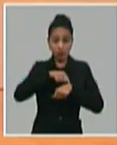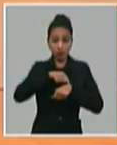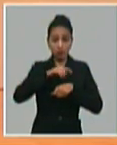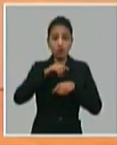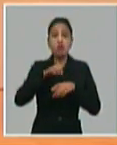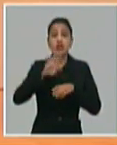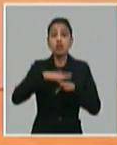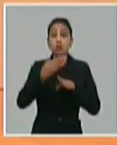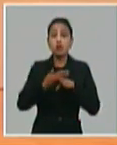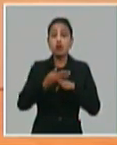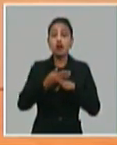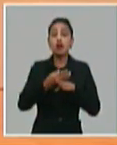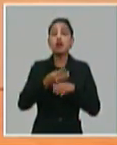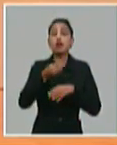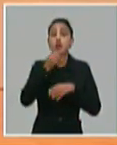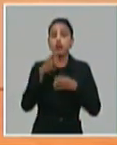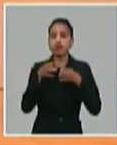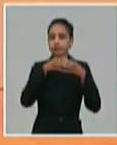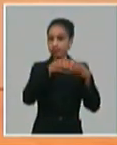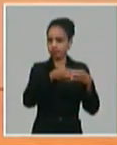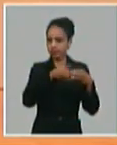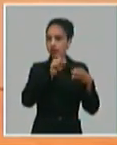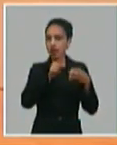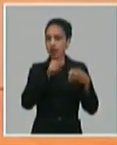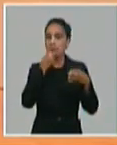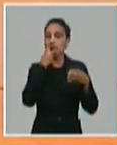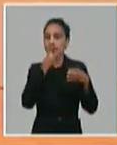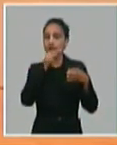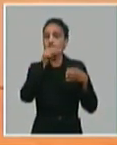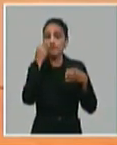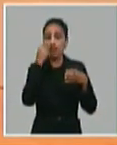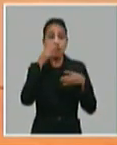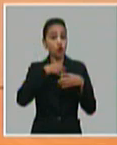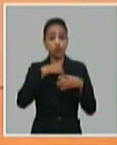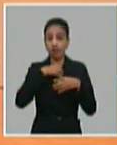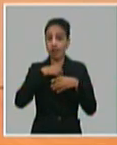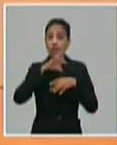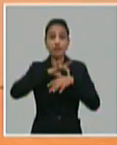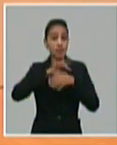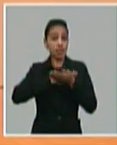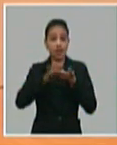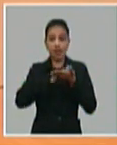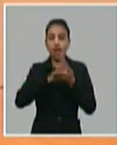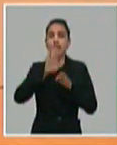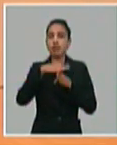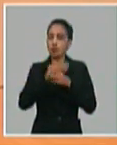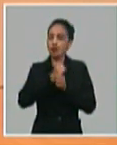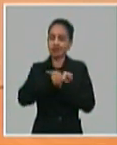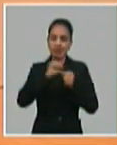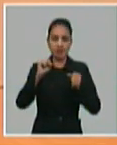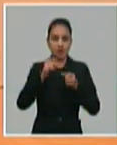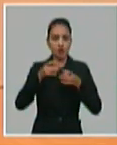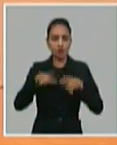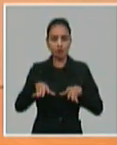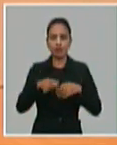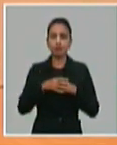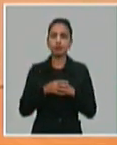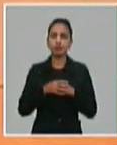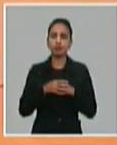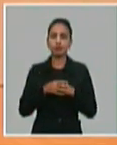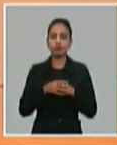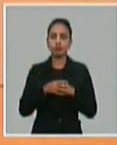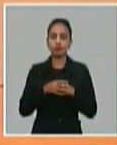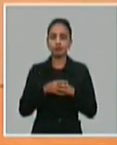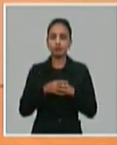va a ser sometido a ese aislamiento necesario para poder evitar ese riesgo que hemos